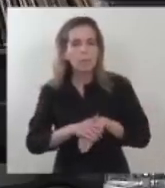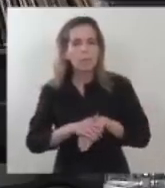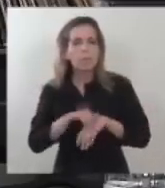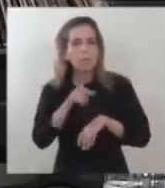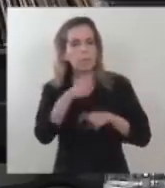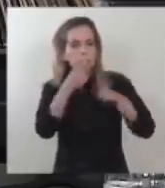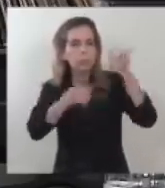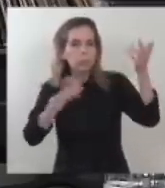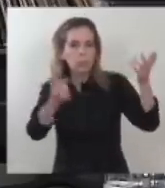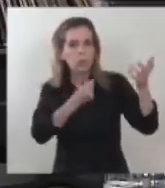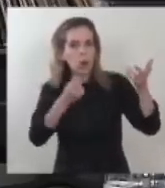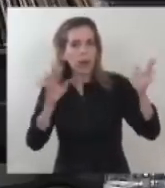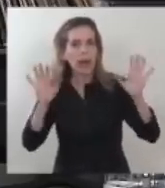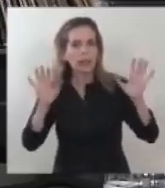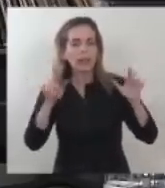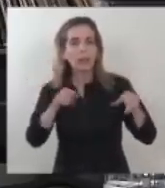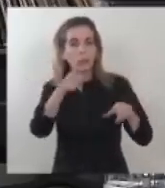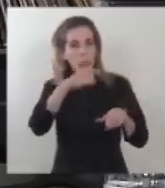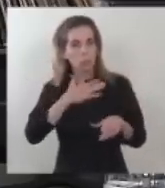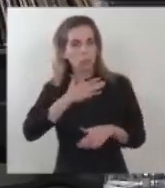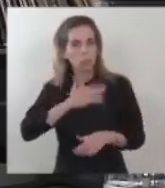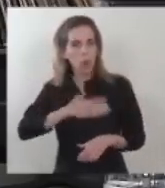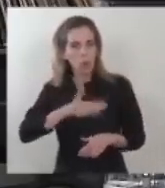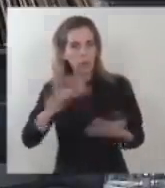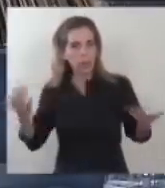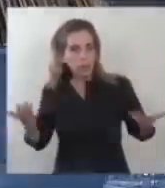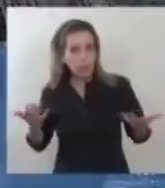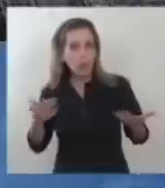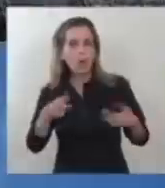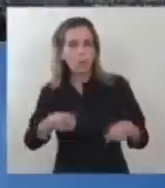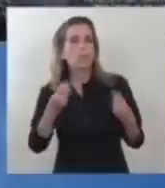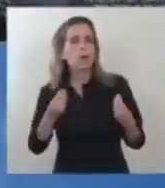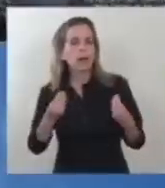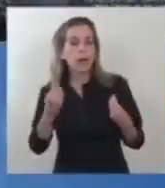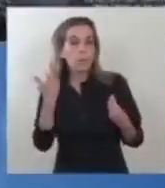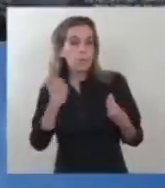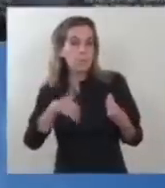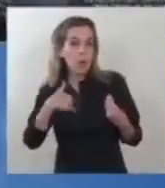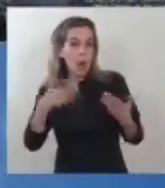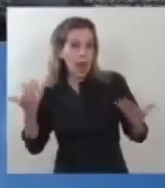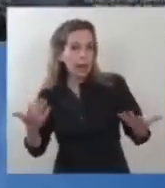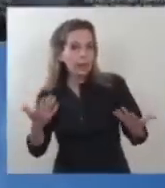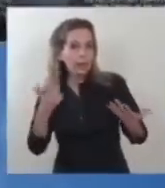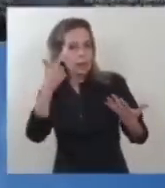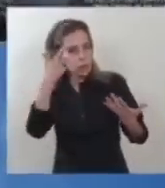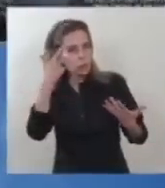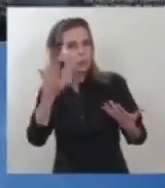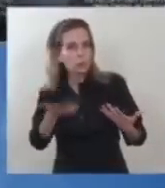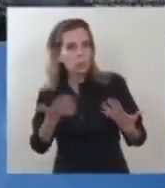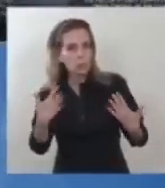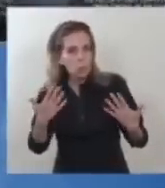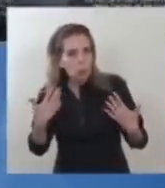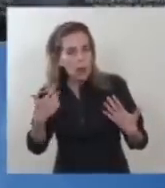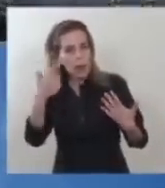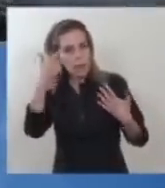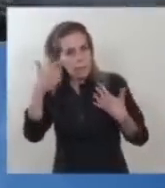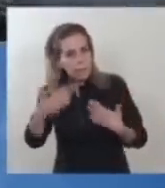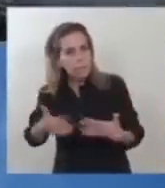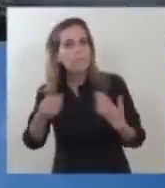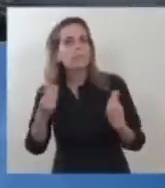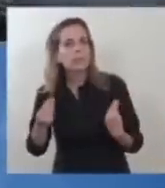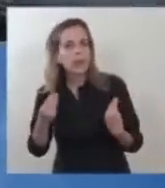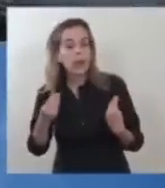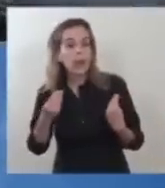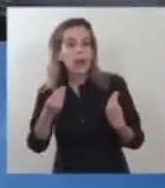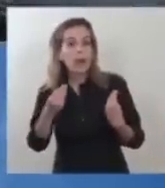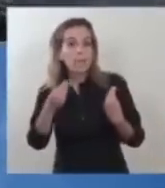tener una enorme alegría de que la Argentina sea capaz de haber